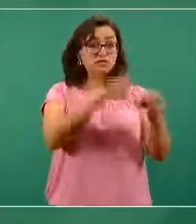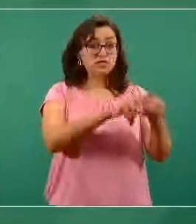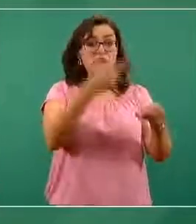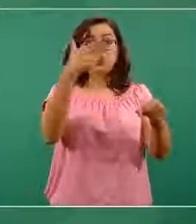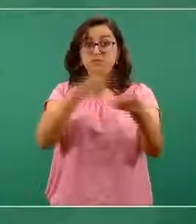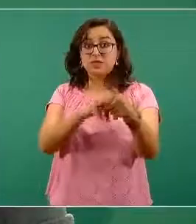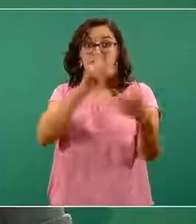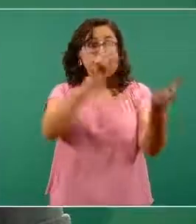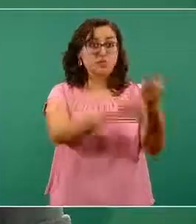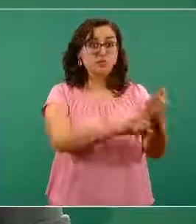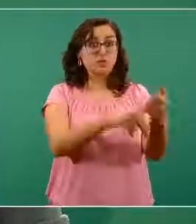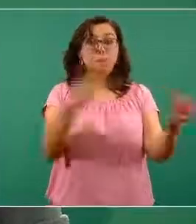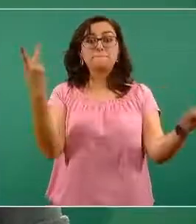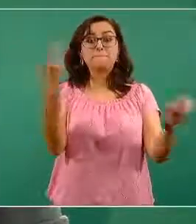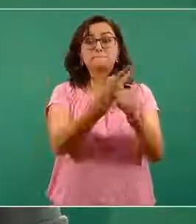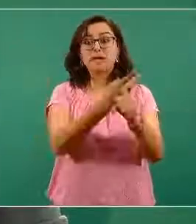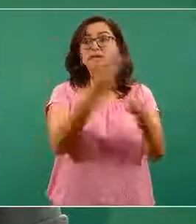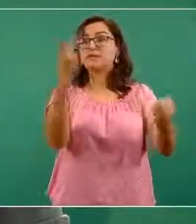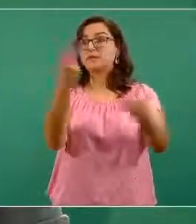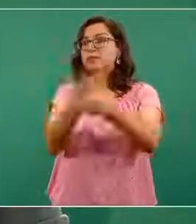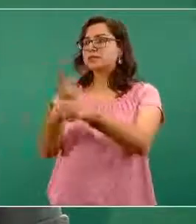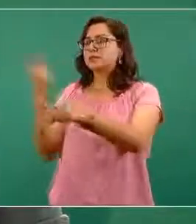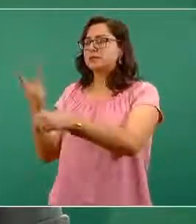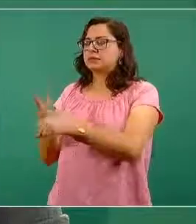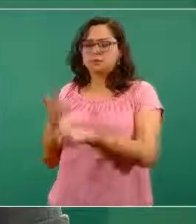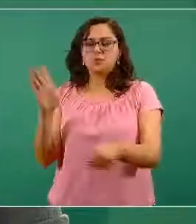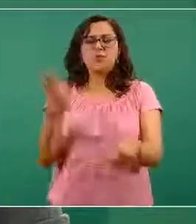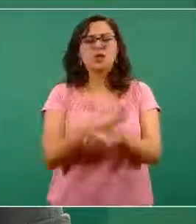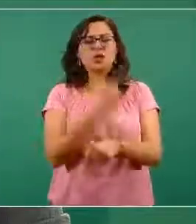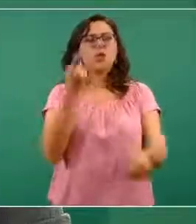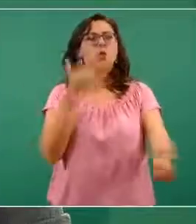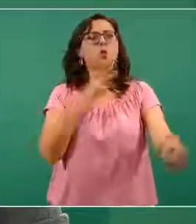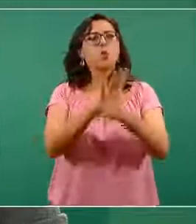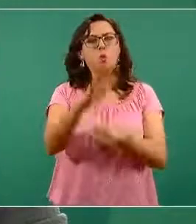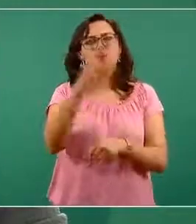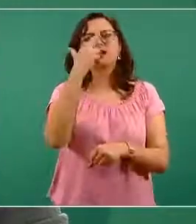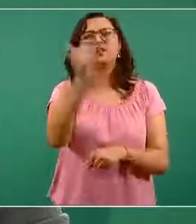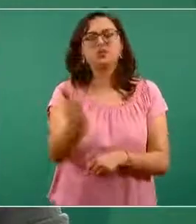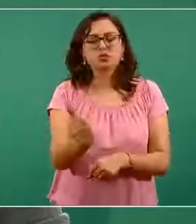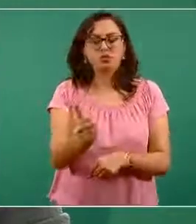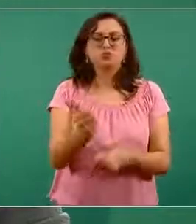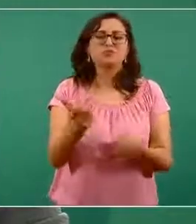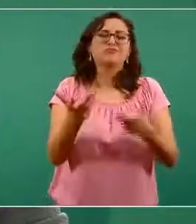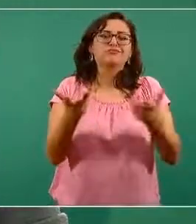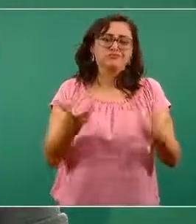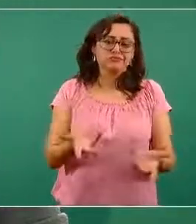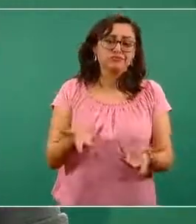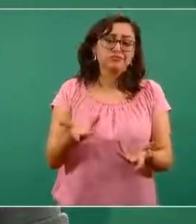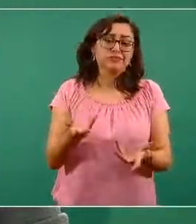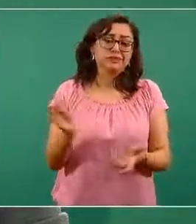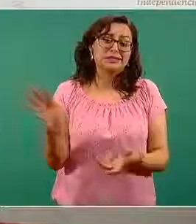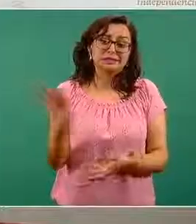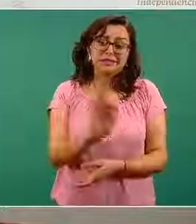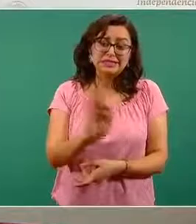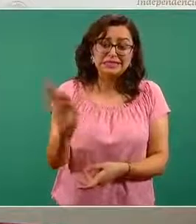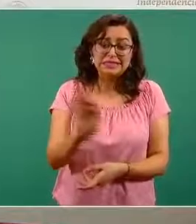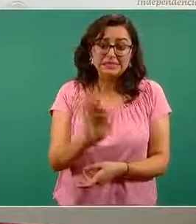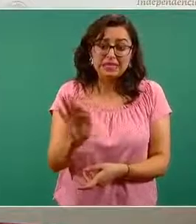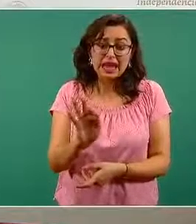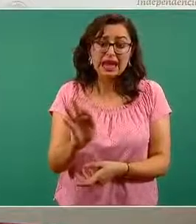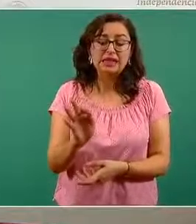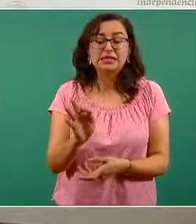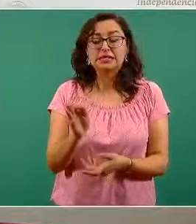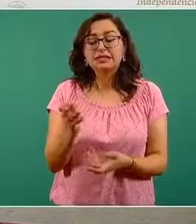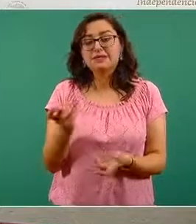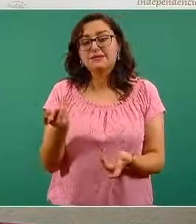las condiciones en las que se ha dado la vacunación y poder, si hay alguna necesidad